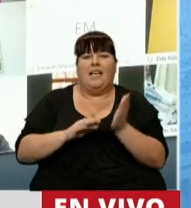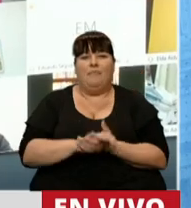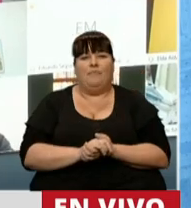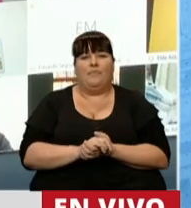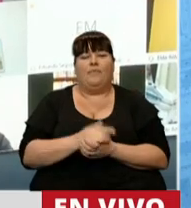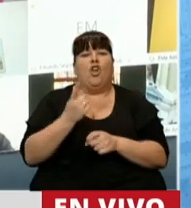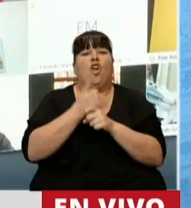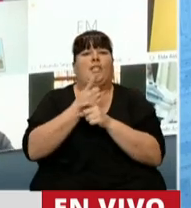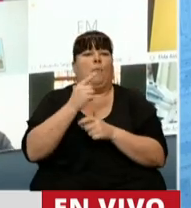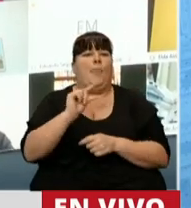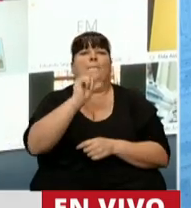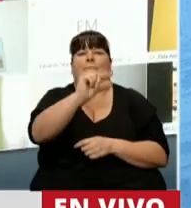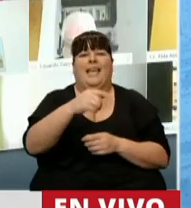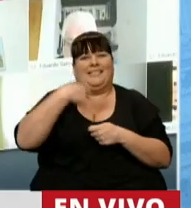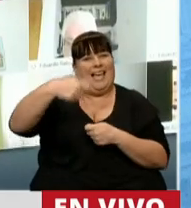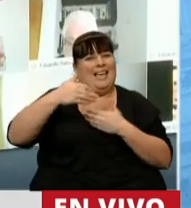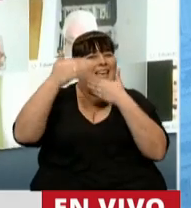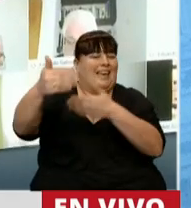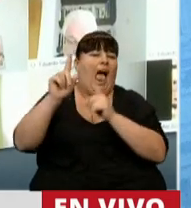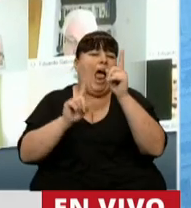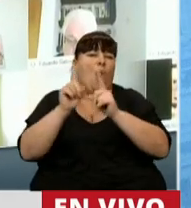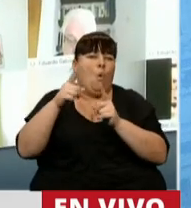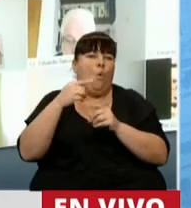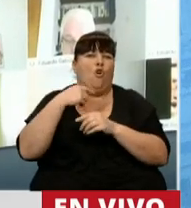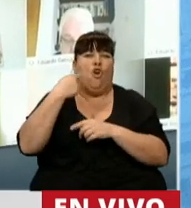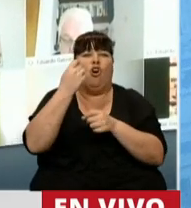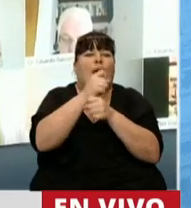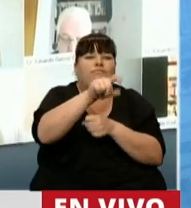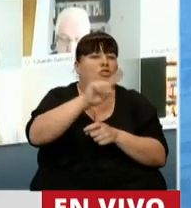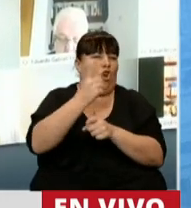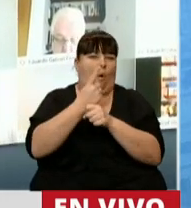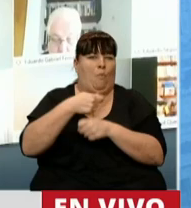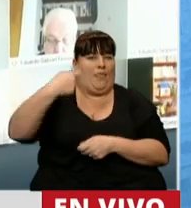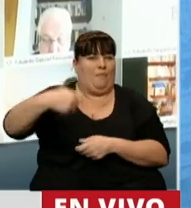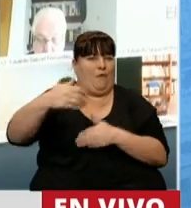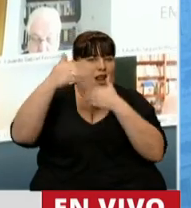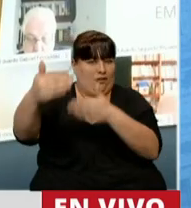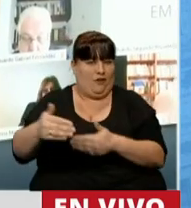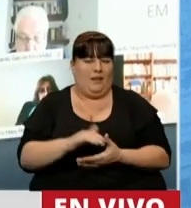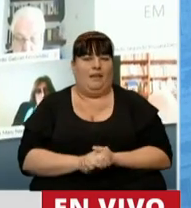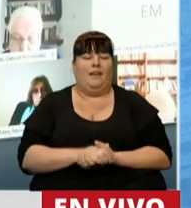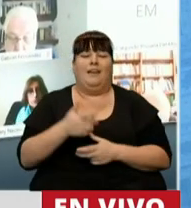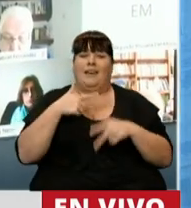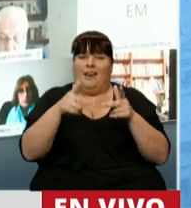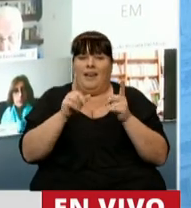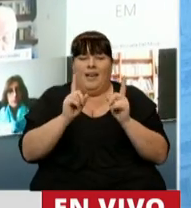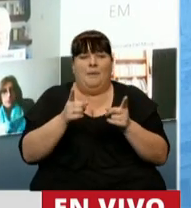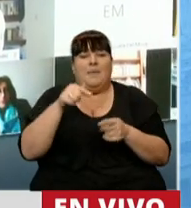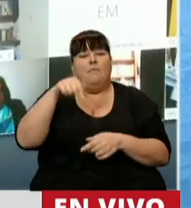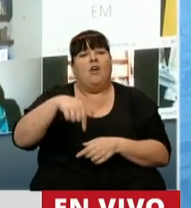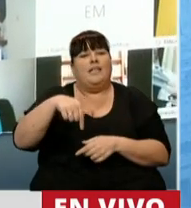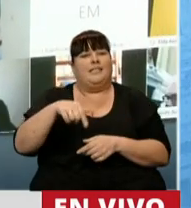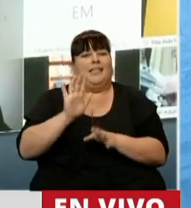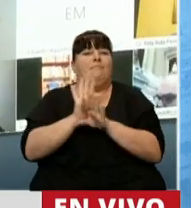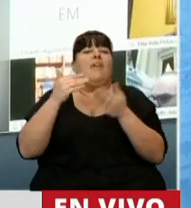que no podían acceder a determinado tipo de actividades para que esto que hemos dicho que este es